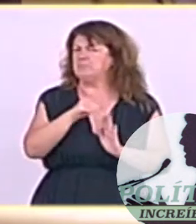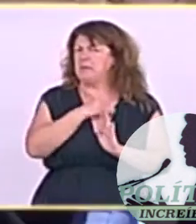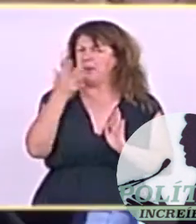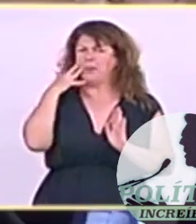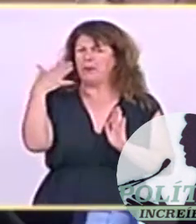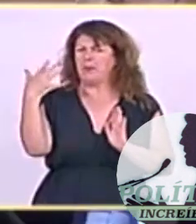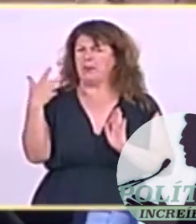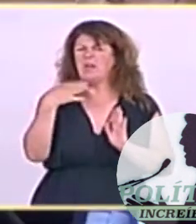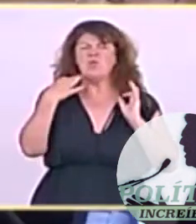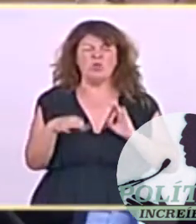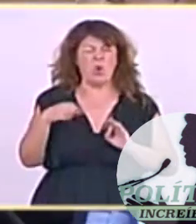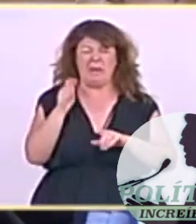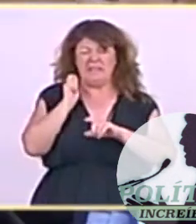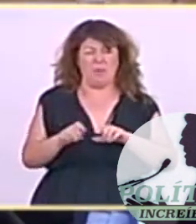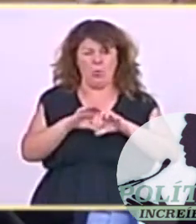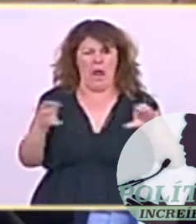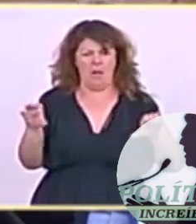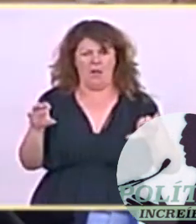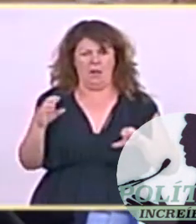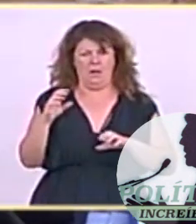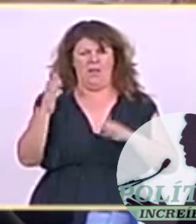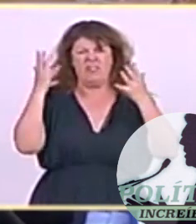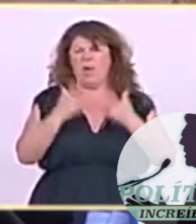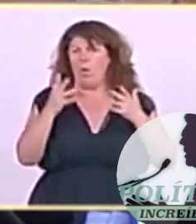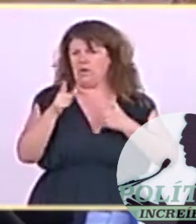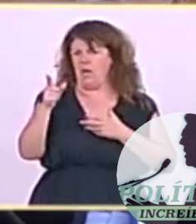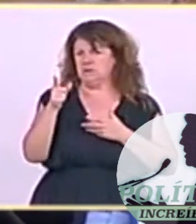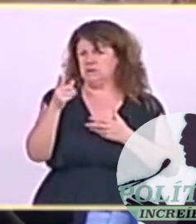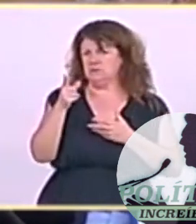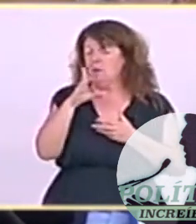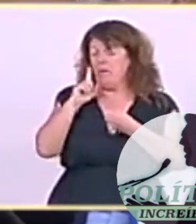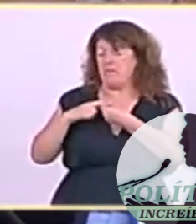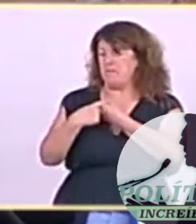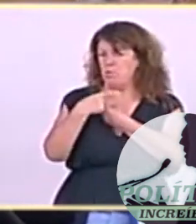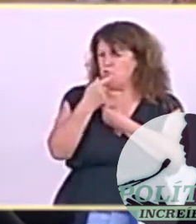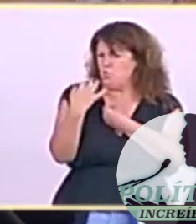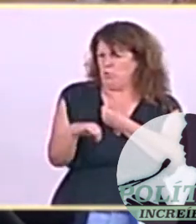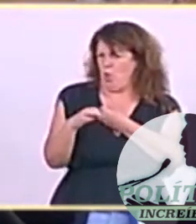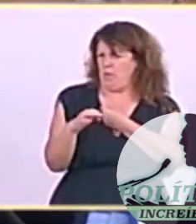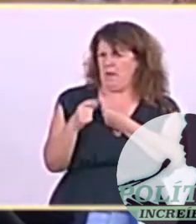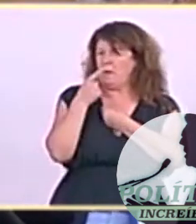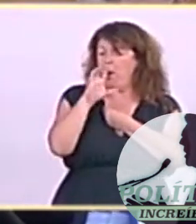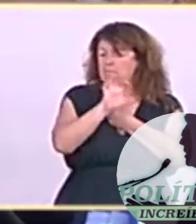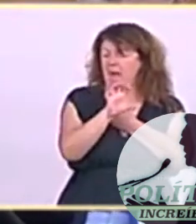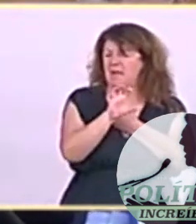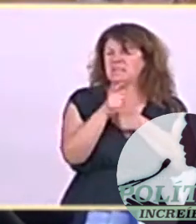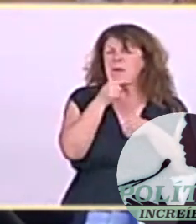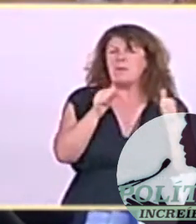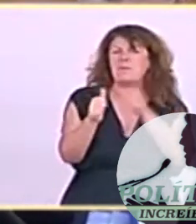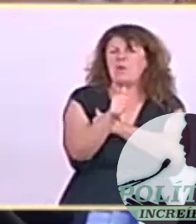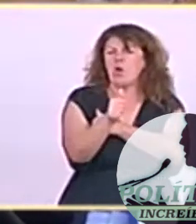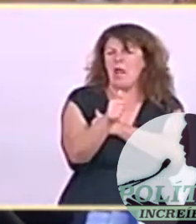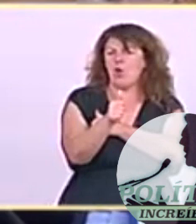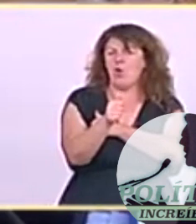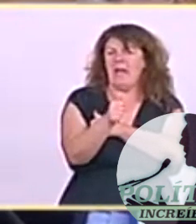refiero a España, sino a los países miembros, pues, precisamente, somos un país pionero en la materia, pero, como usted bien decía, no nos podemos